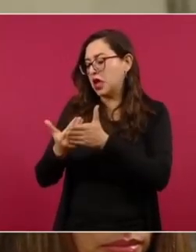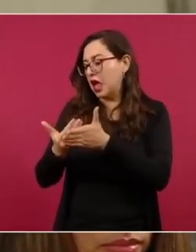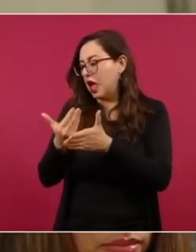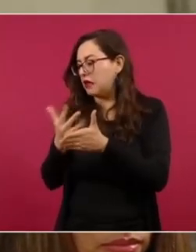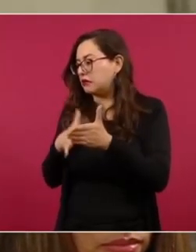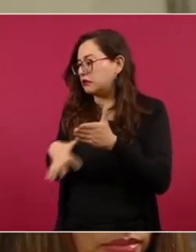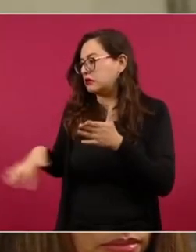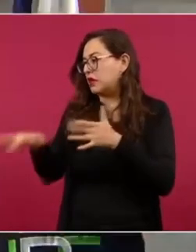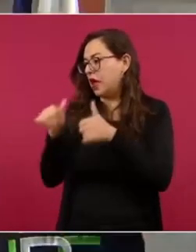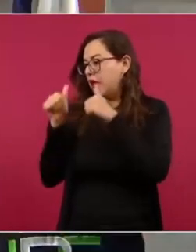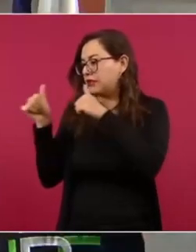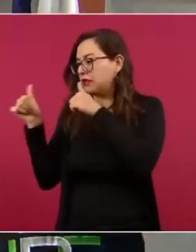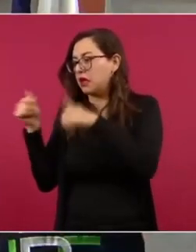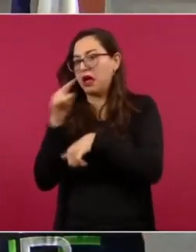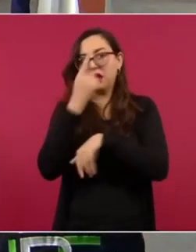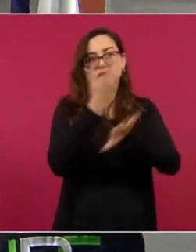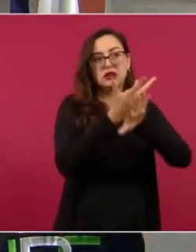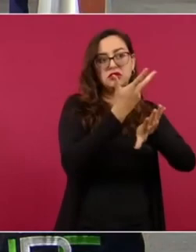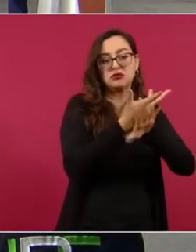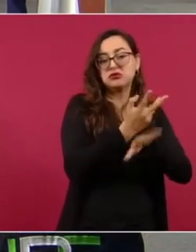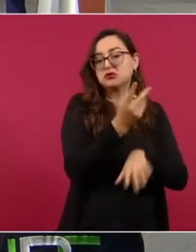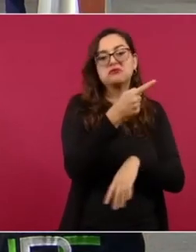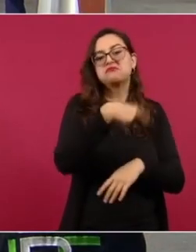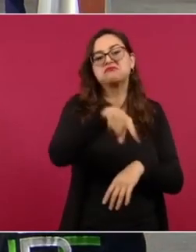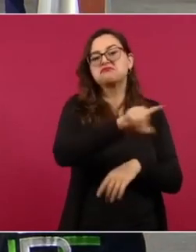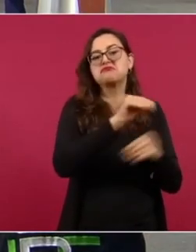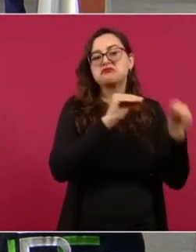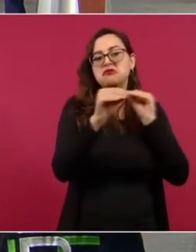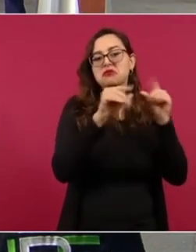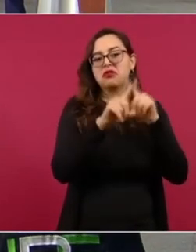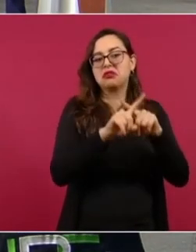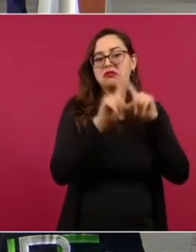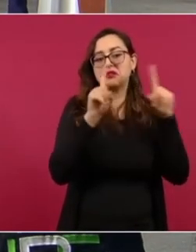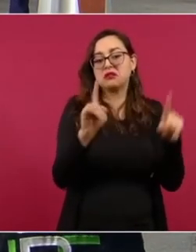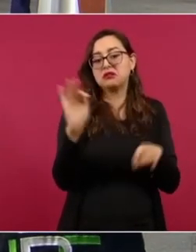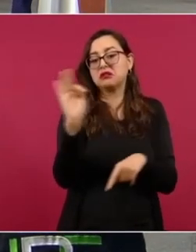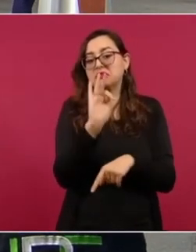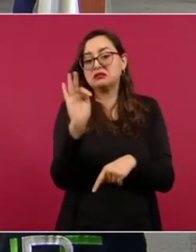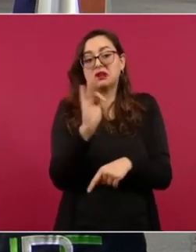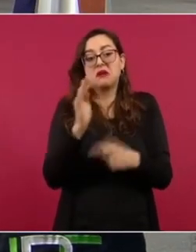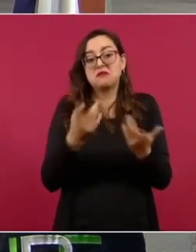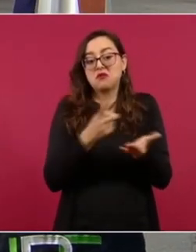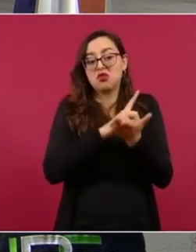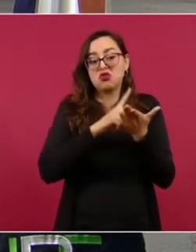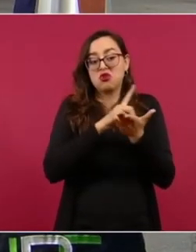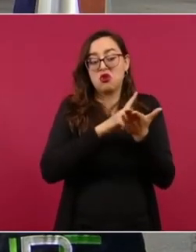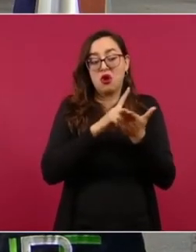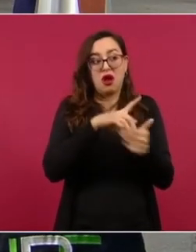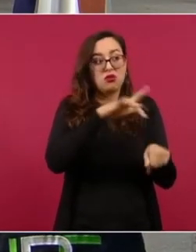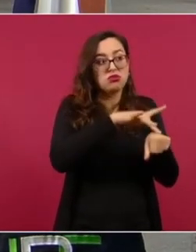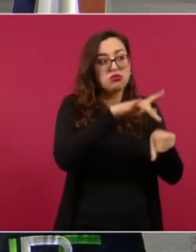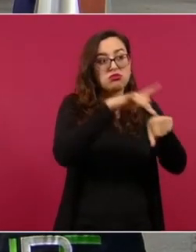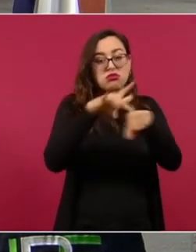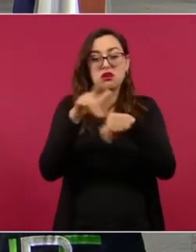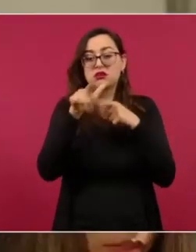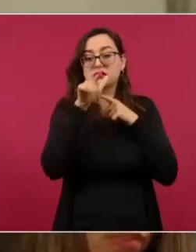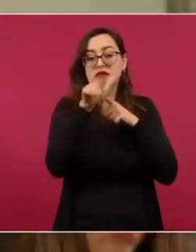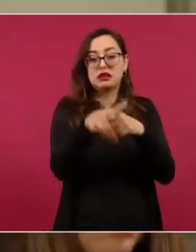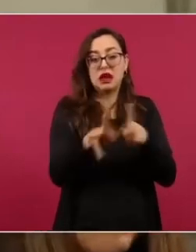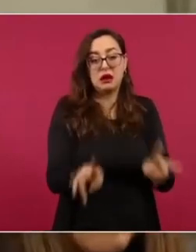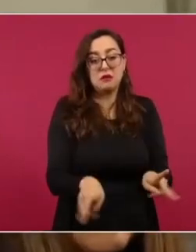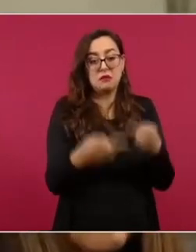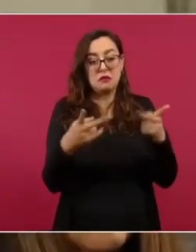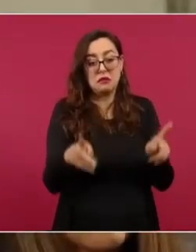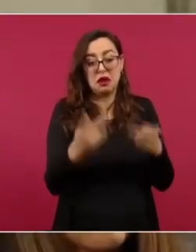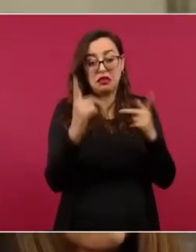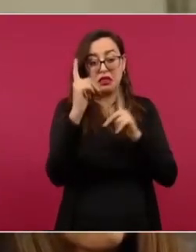estrategia parecida o similar, ¿podría fracasar este intento de que tanto allá se detenga el consumo y, por ejemplo, la venta de armas